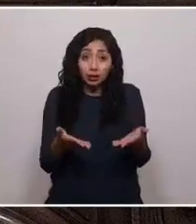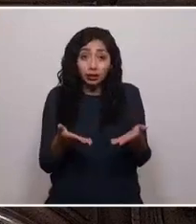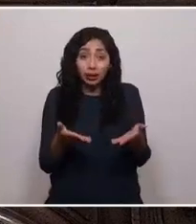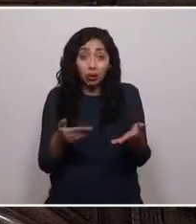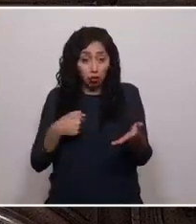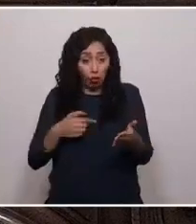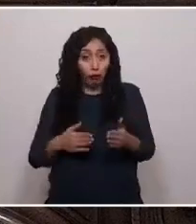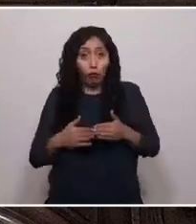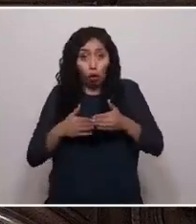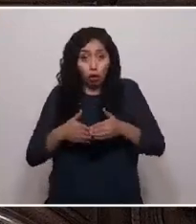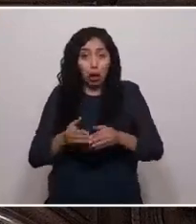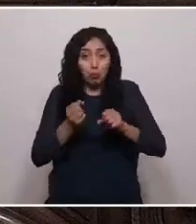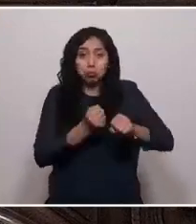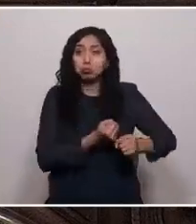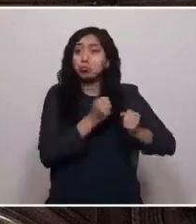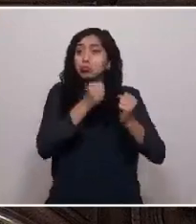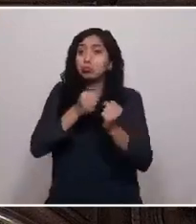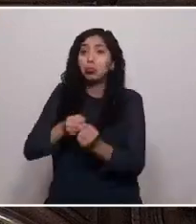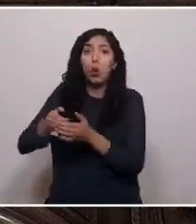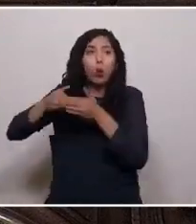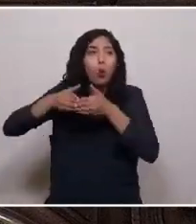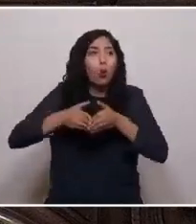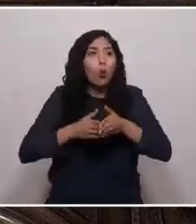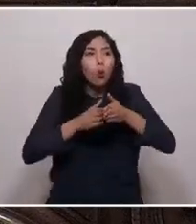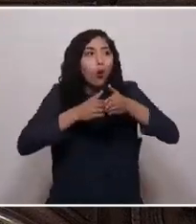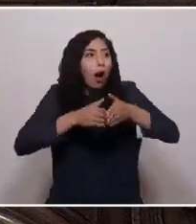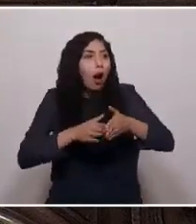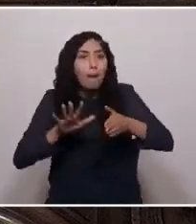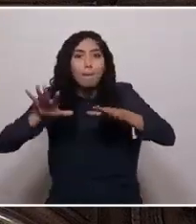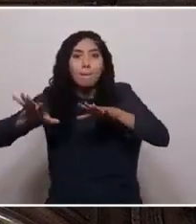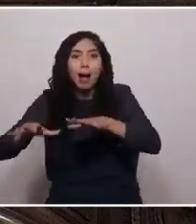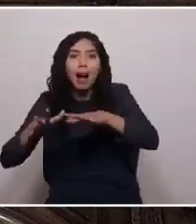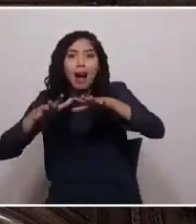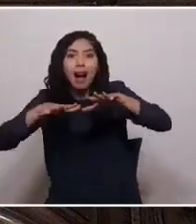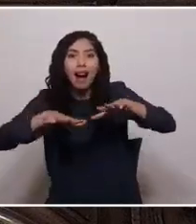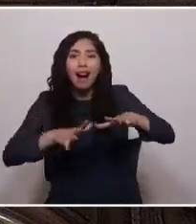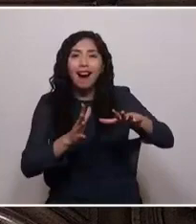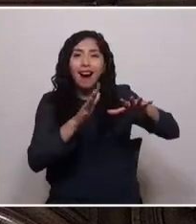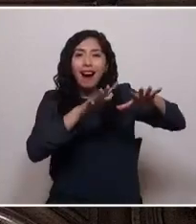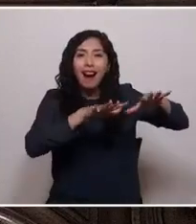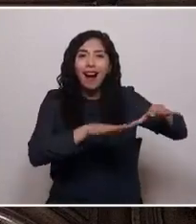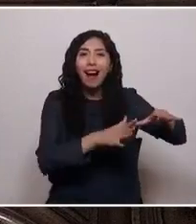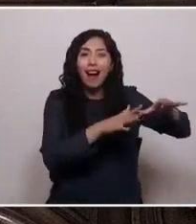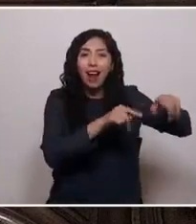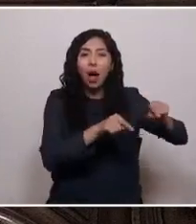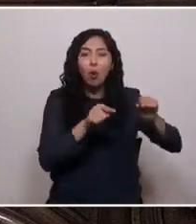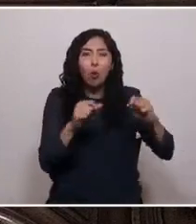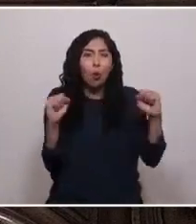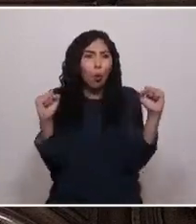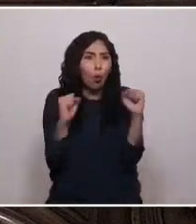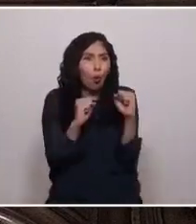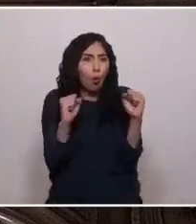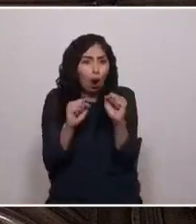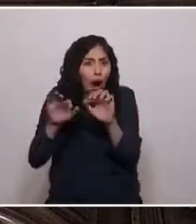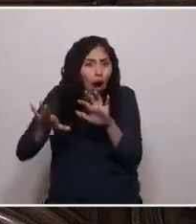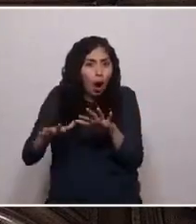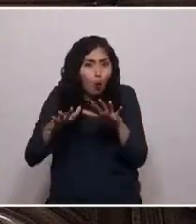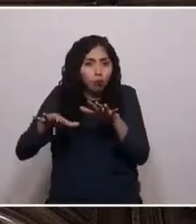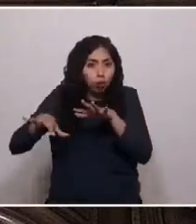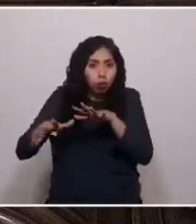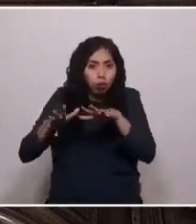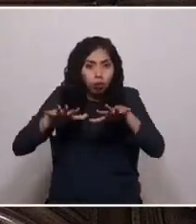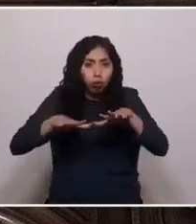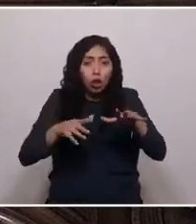bote, llegamos al océano pacífico, al Lafken, de frías aguas, en que la corriente de